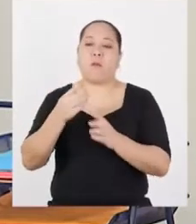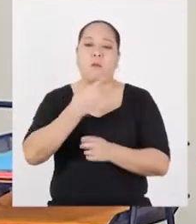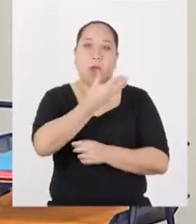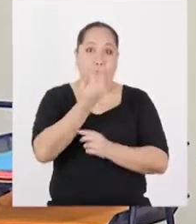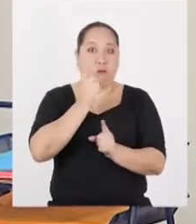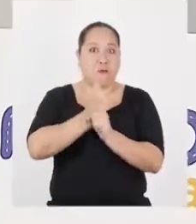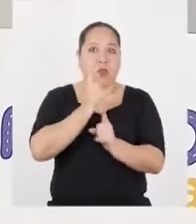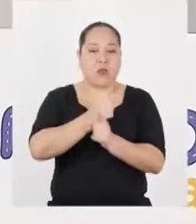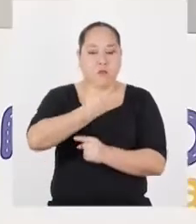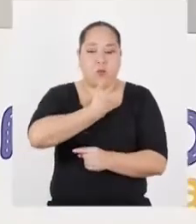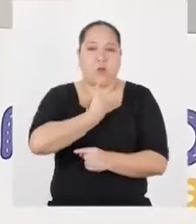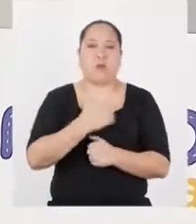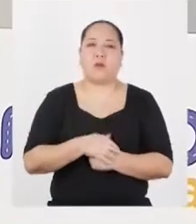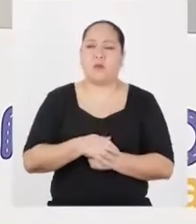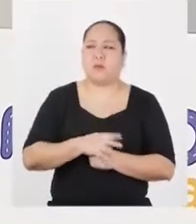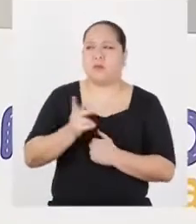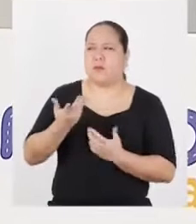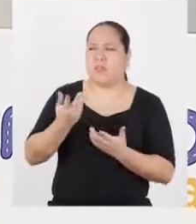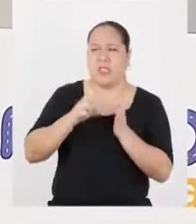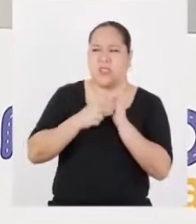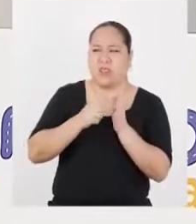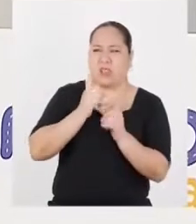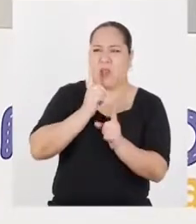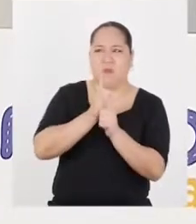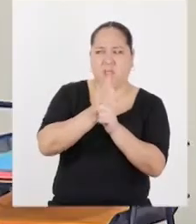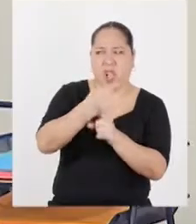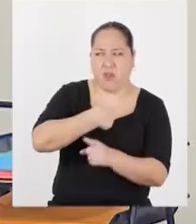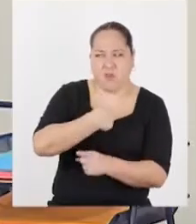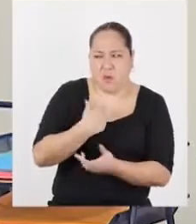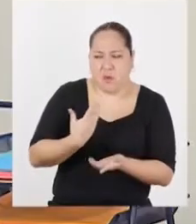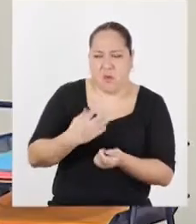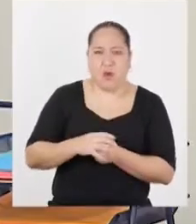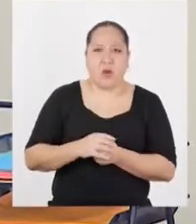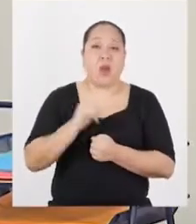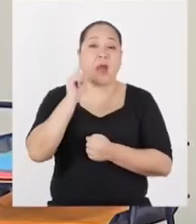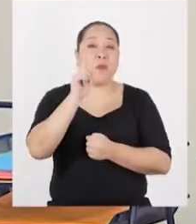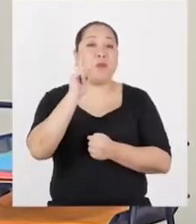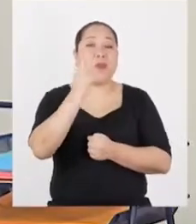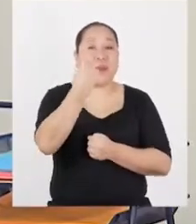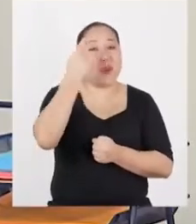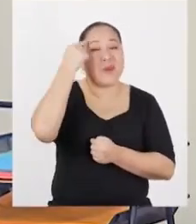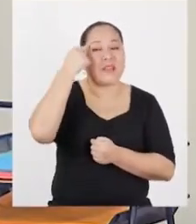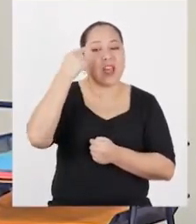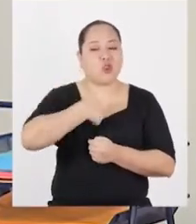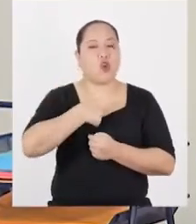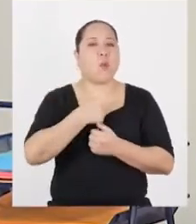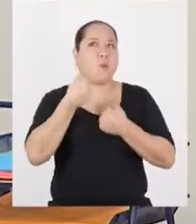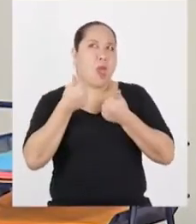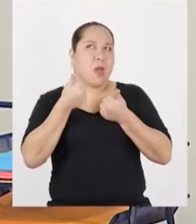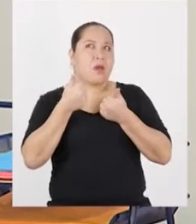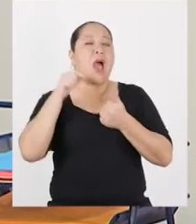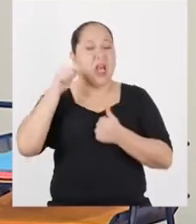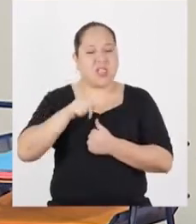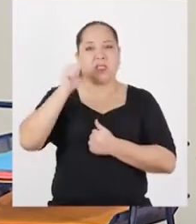fiel a sí mismo. ¿Y eso qué es? Ser fiel a sí mismo. Eso es pensar primero en su propio bienestar.